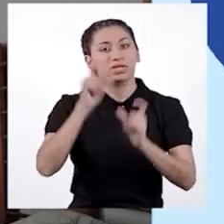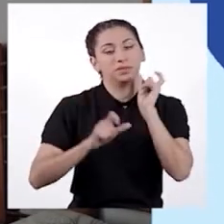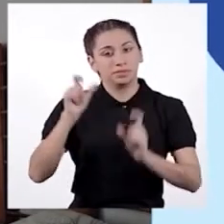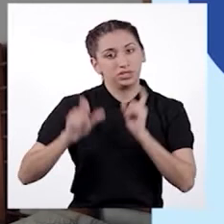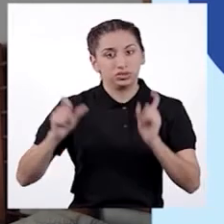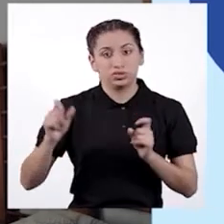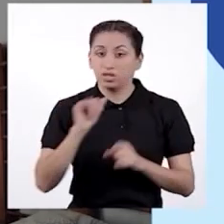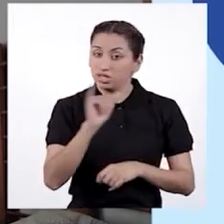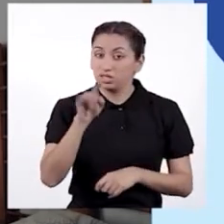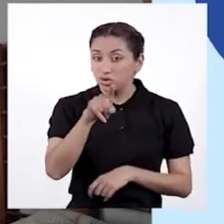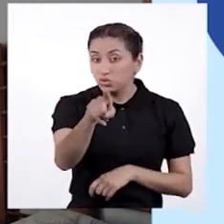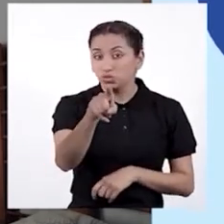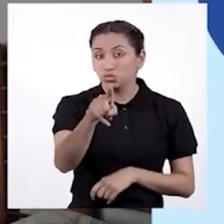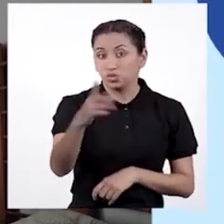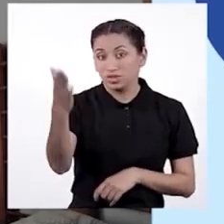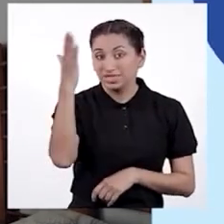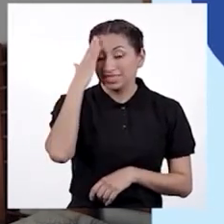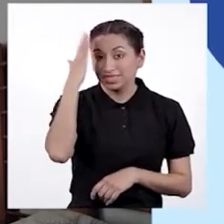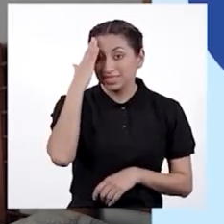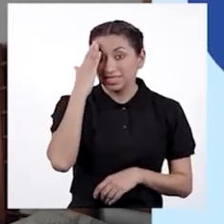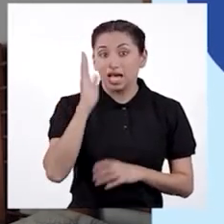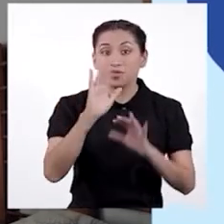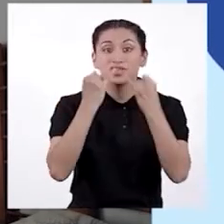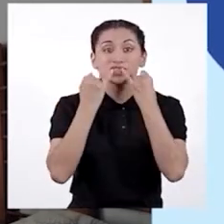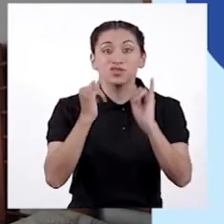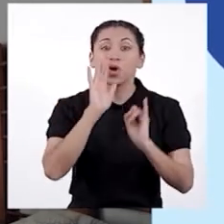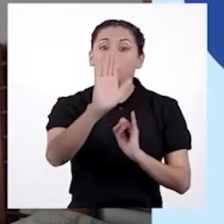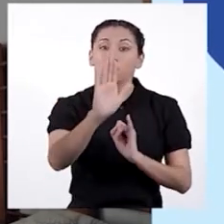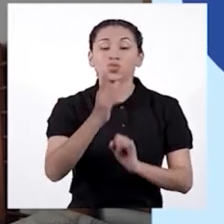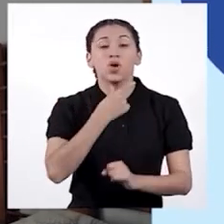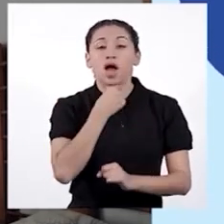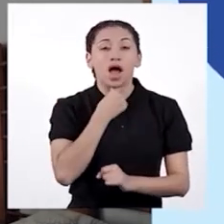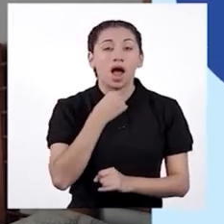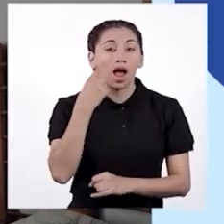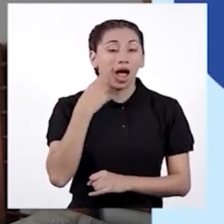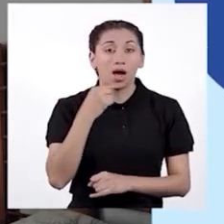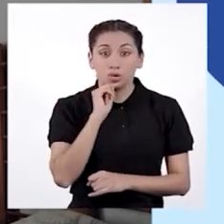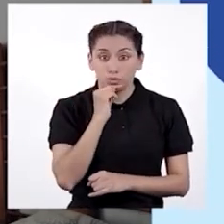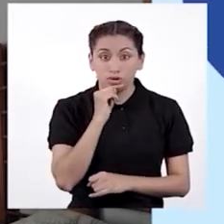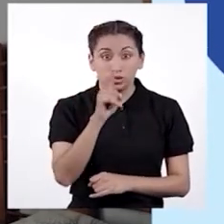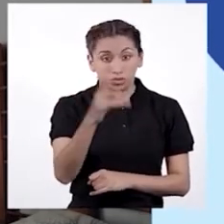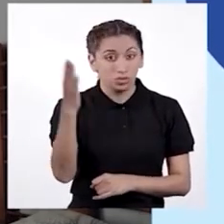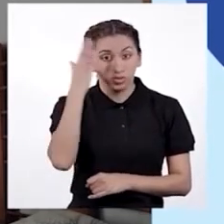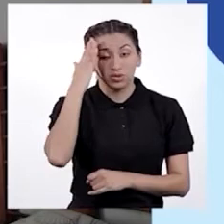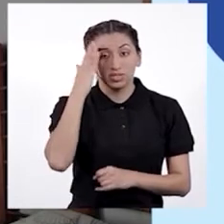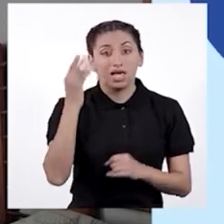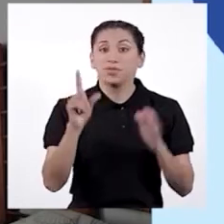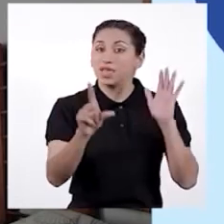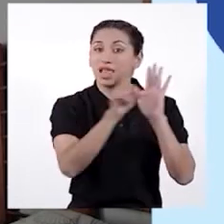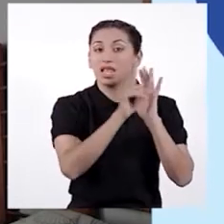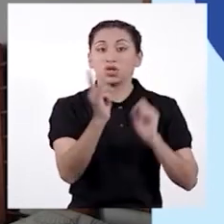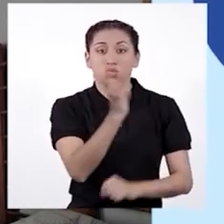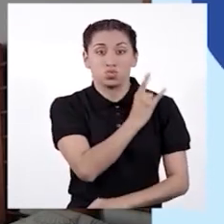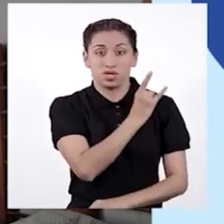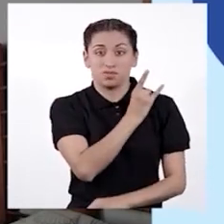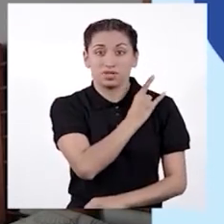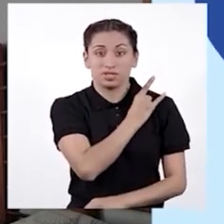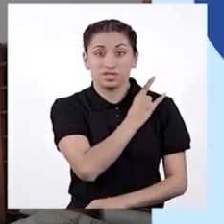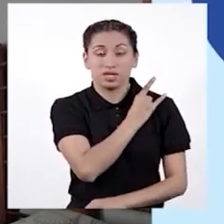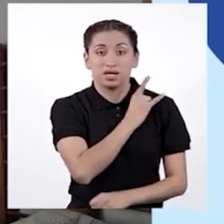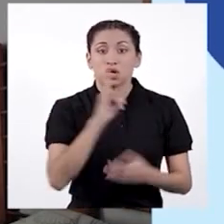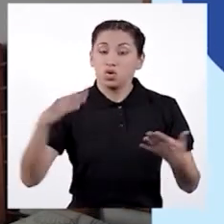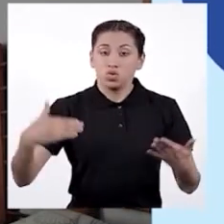ciudadanos. Y tú, ¿sabes el idioma de tus abuelos y abuelas? ¿Sabías que, de acuerdo a la ley universitaria,